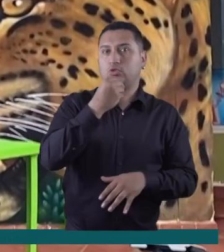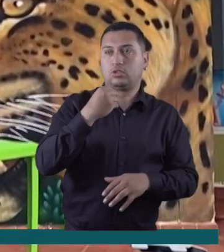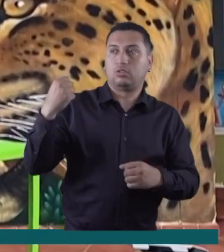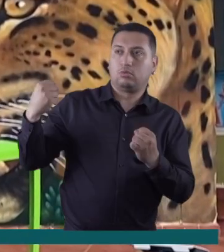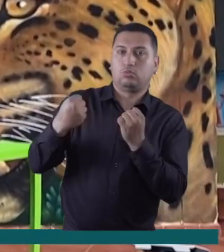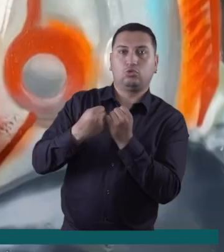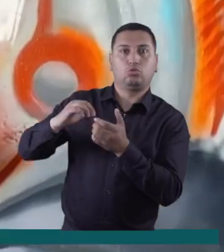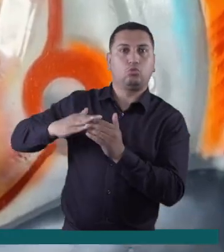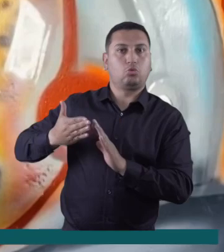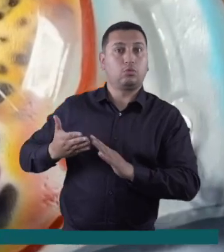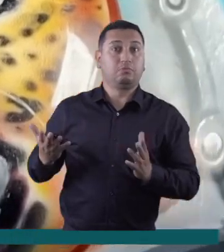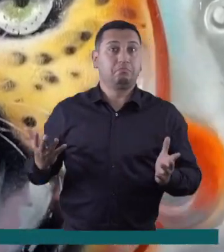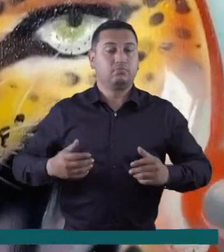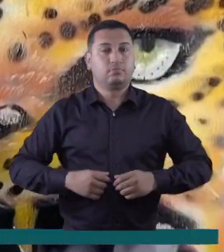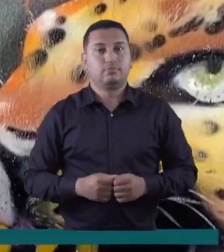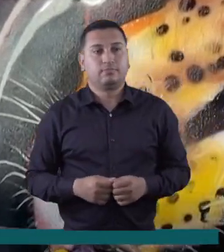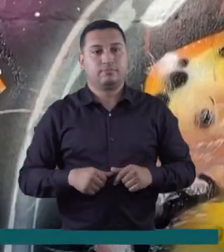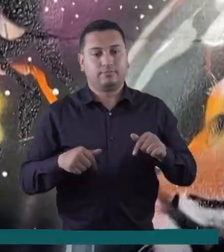la comunidad.